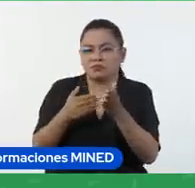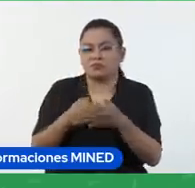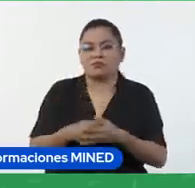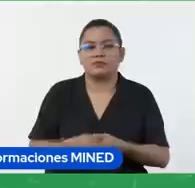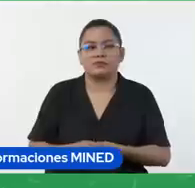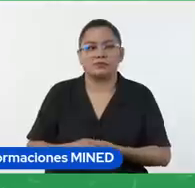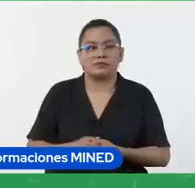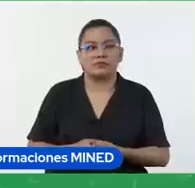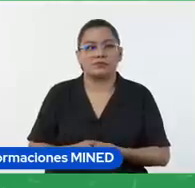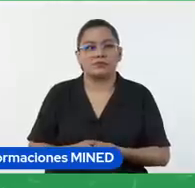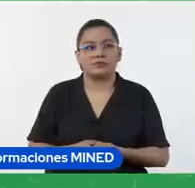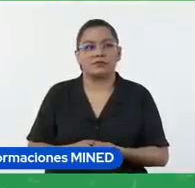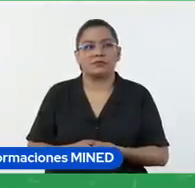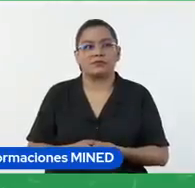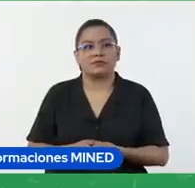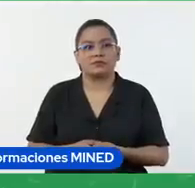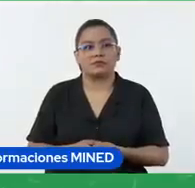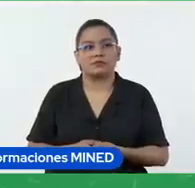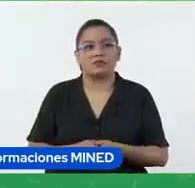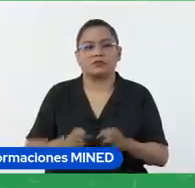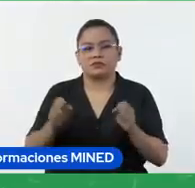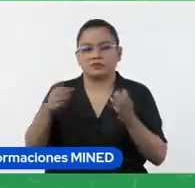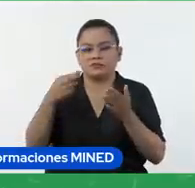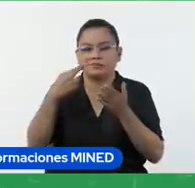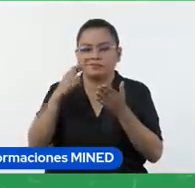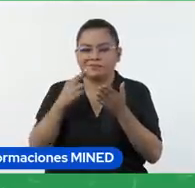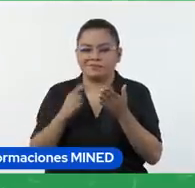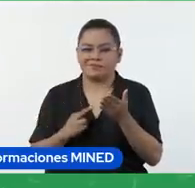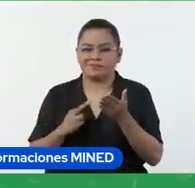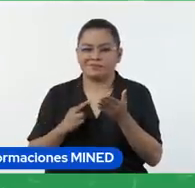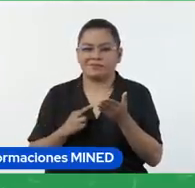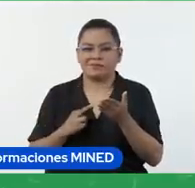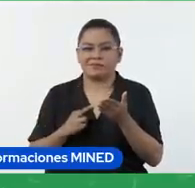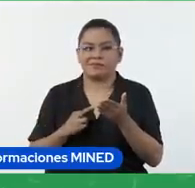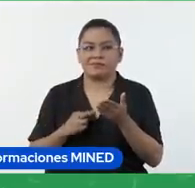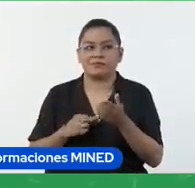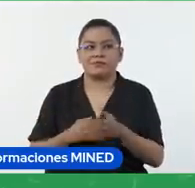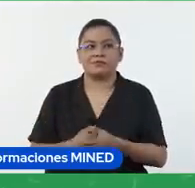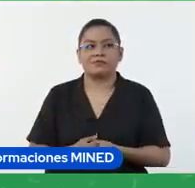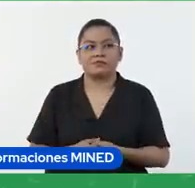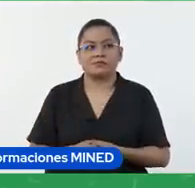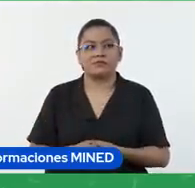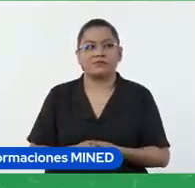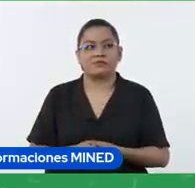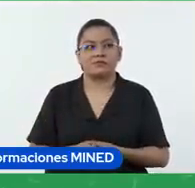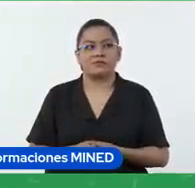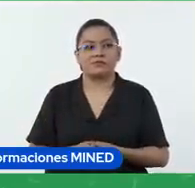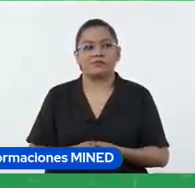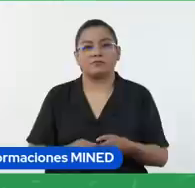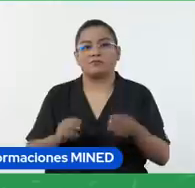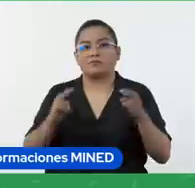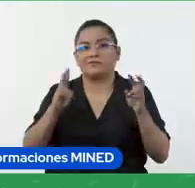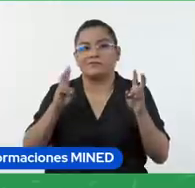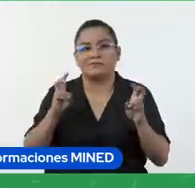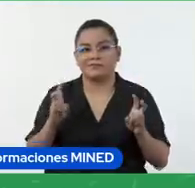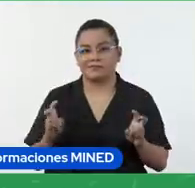Yo podría revisar la clase, ¿verdad?, ver los contenidos,